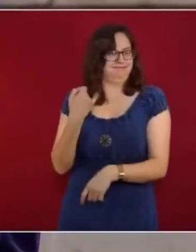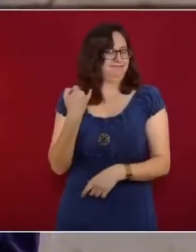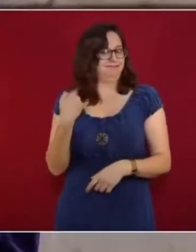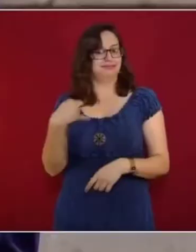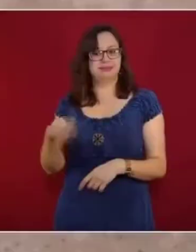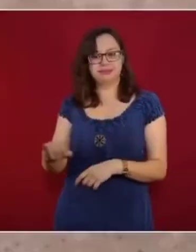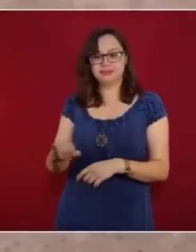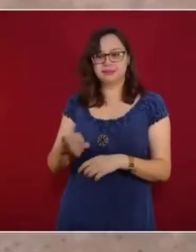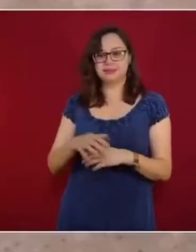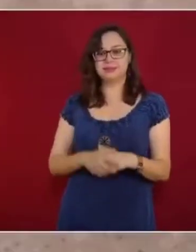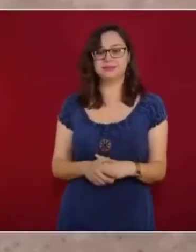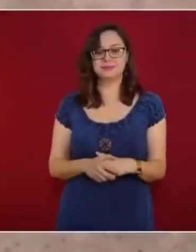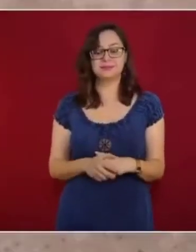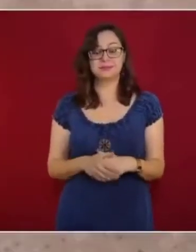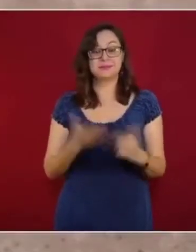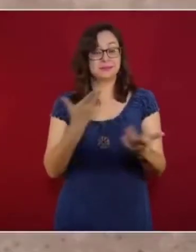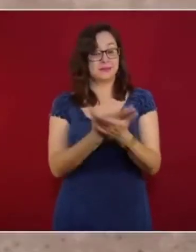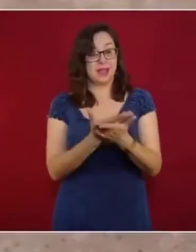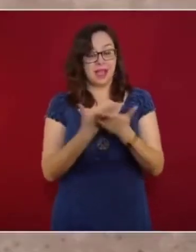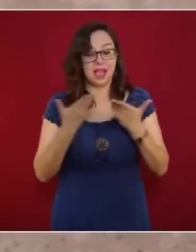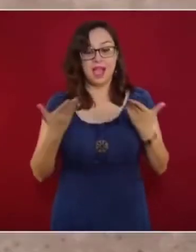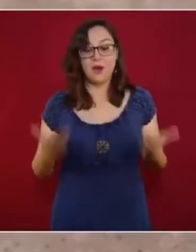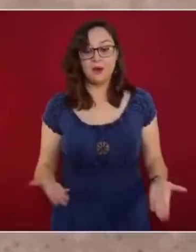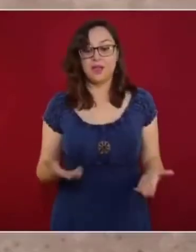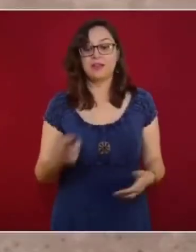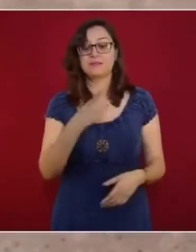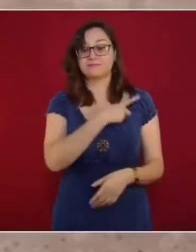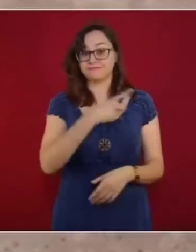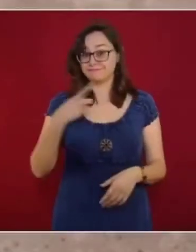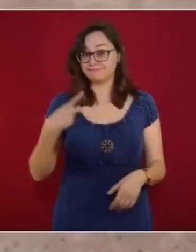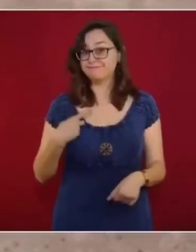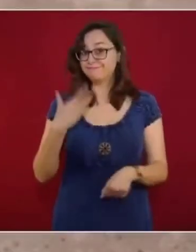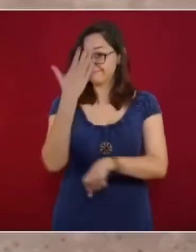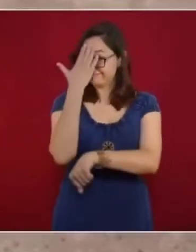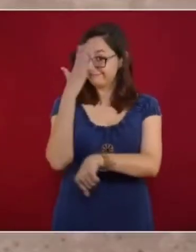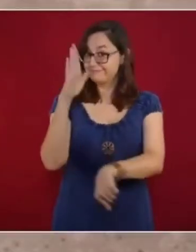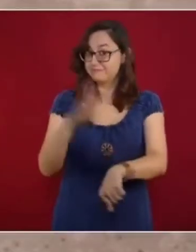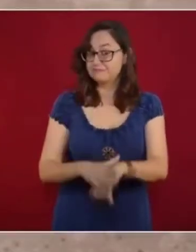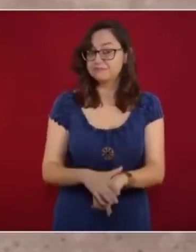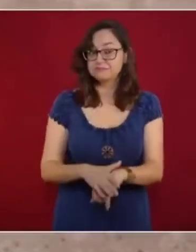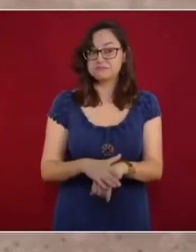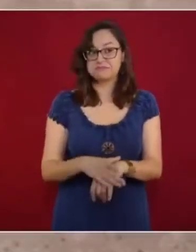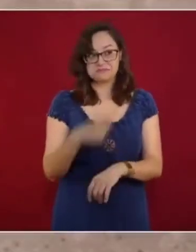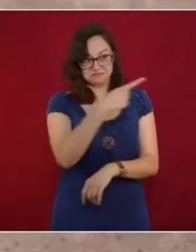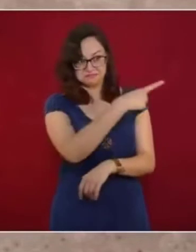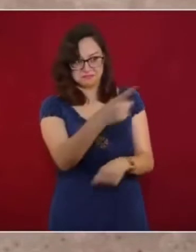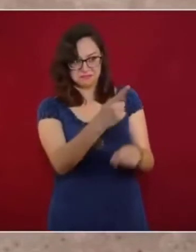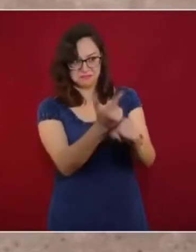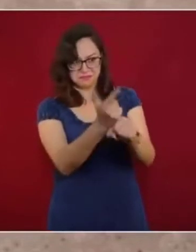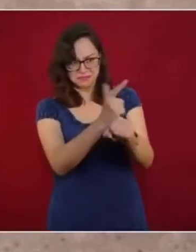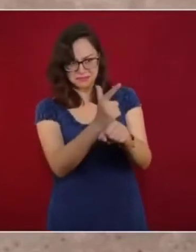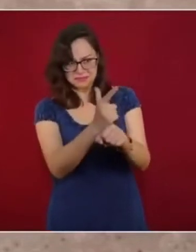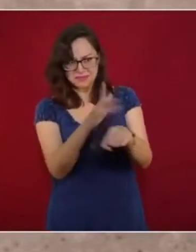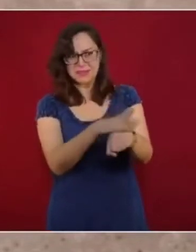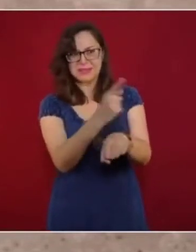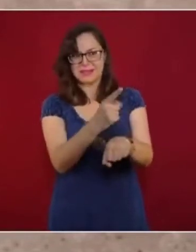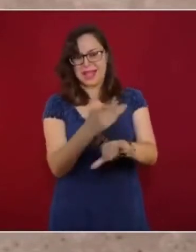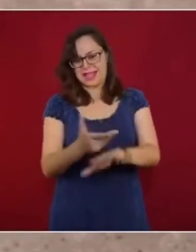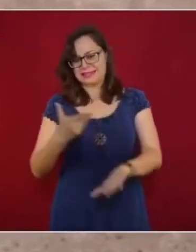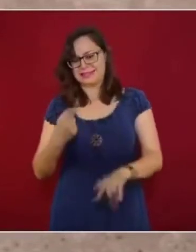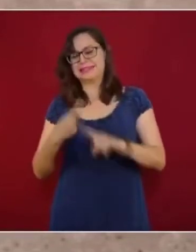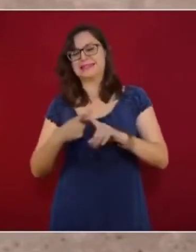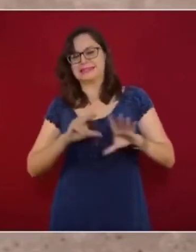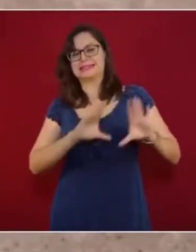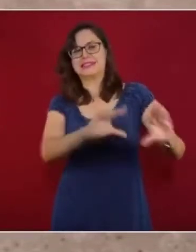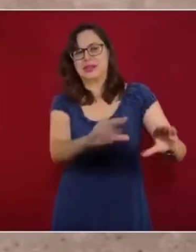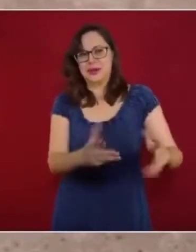cambiar a un maestro de grupo, aunque sepan mucho. Y lo digo con mucho respeto. Por eso, cuando el presidente me invita a participar, y